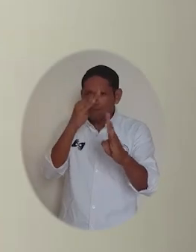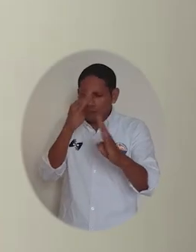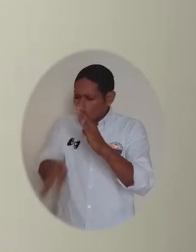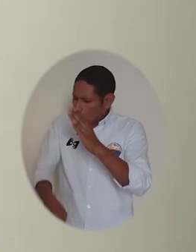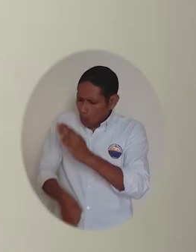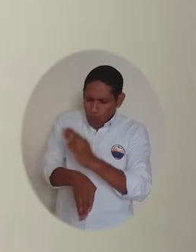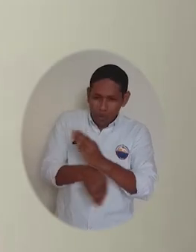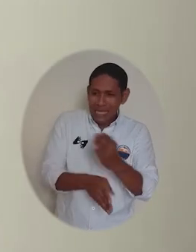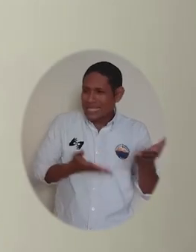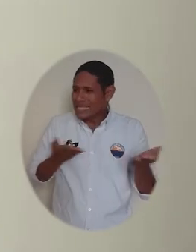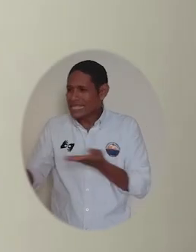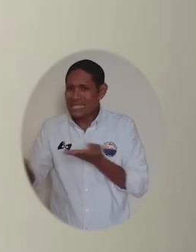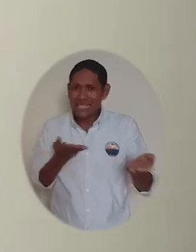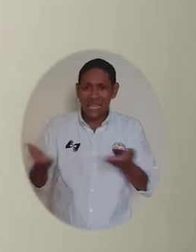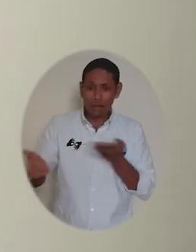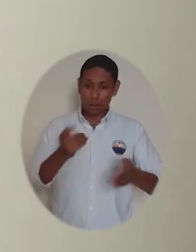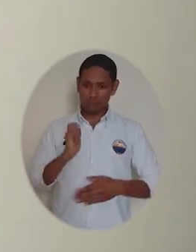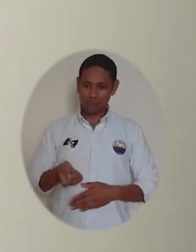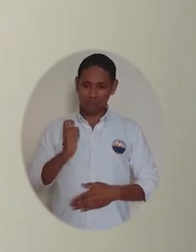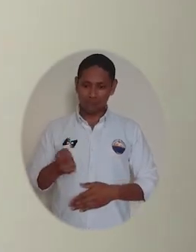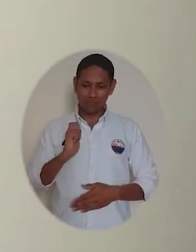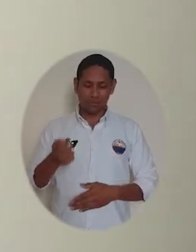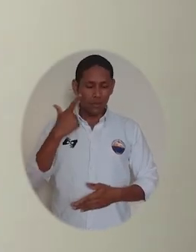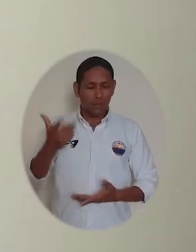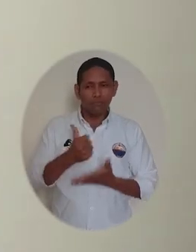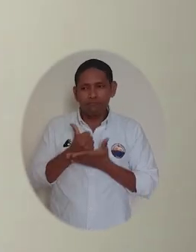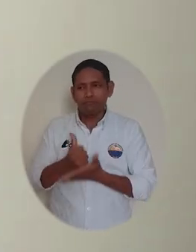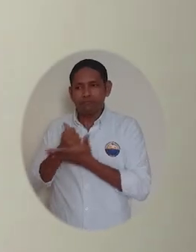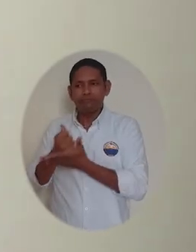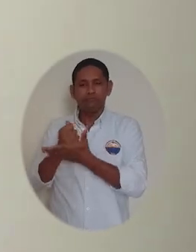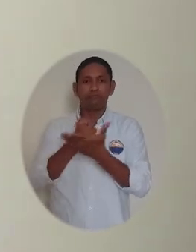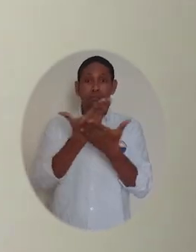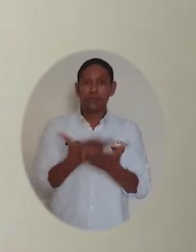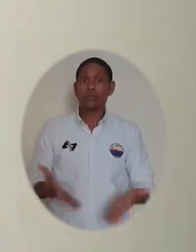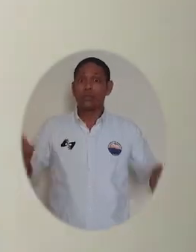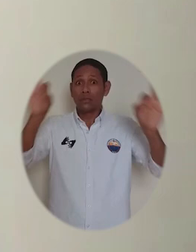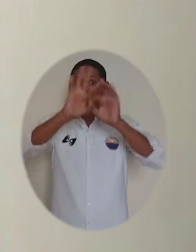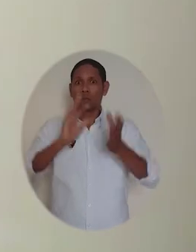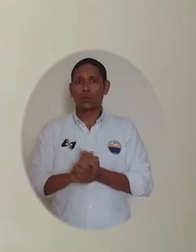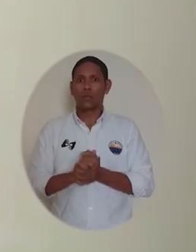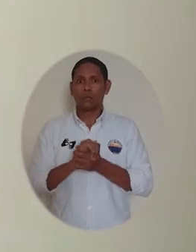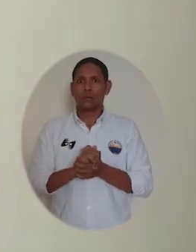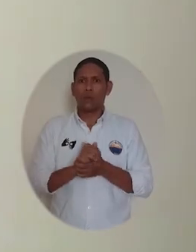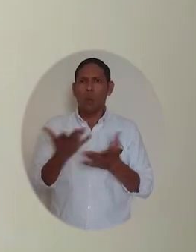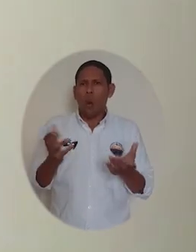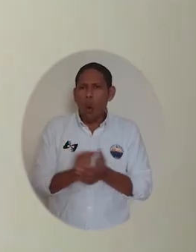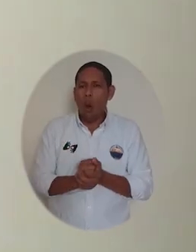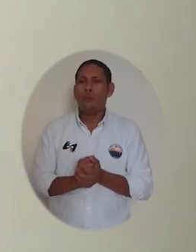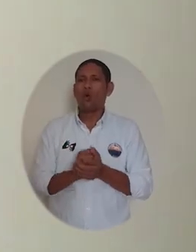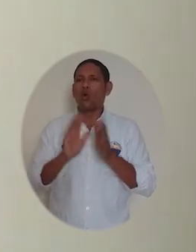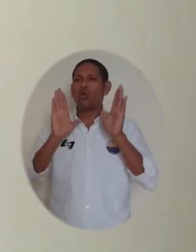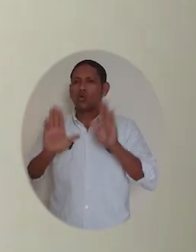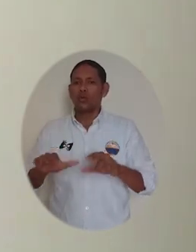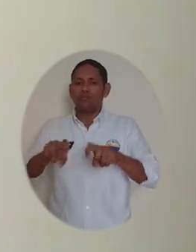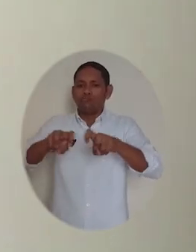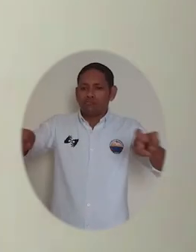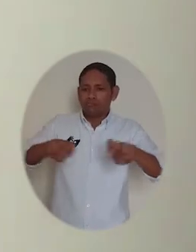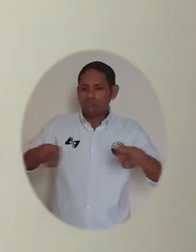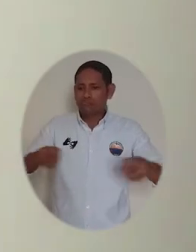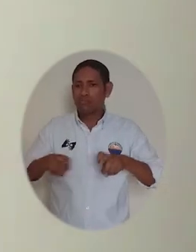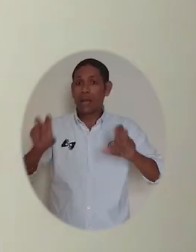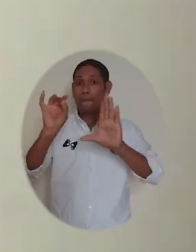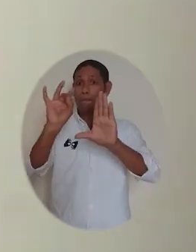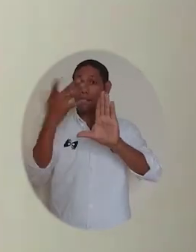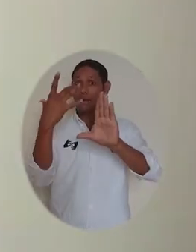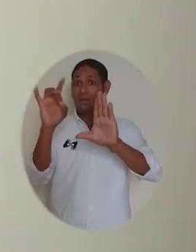utilizando la Universidad Magdalena para seguir prestando el servicio en el consultorio jurídico centro de conciliación a través de